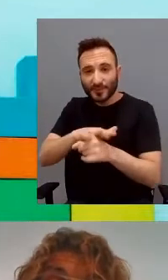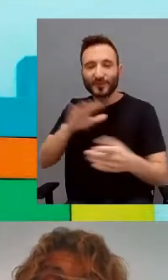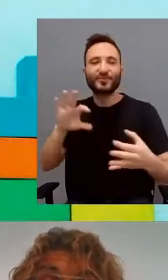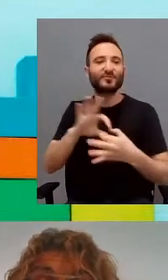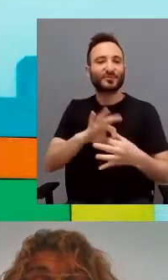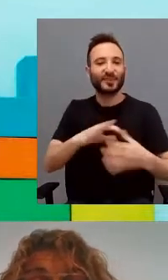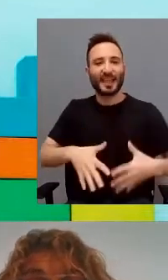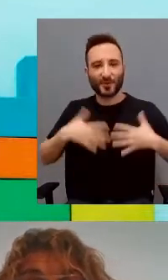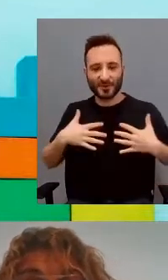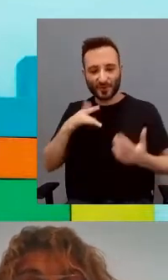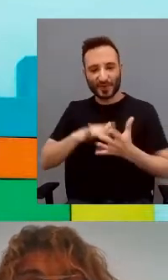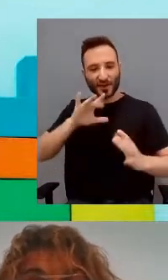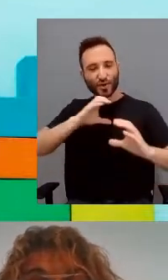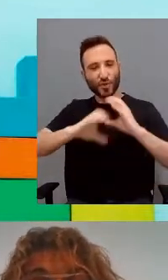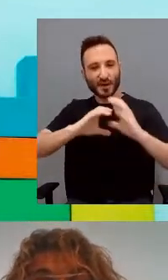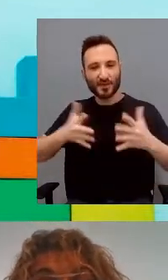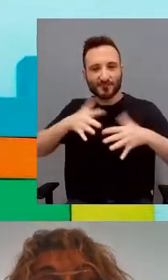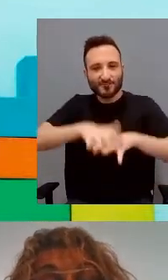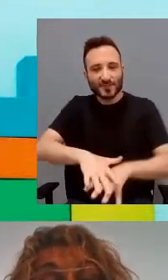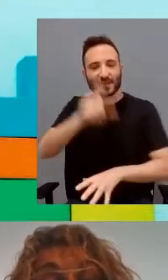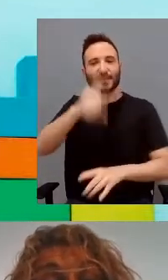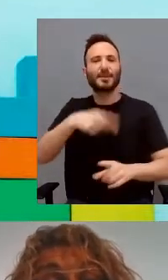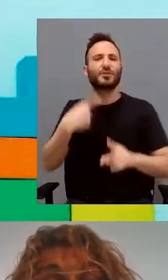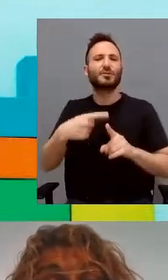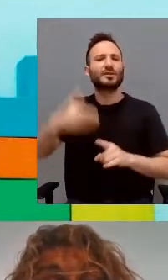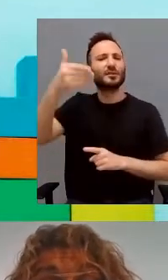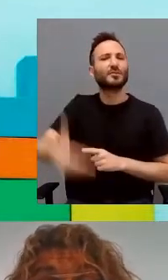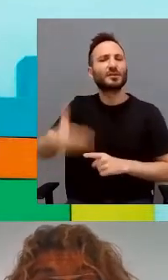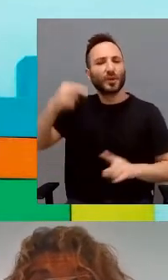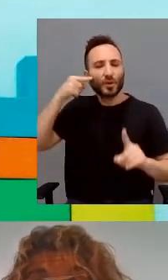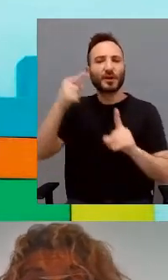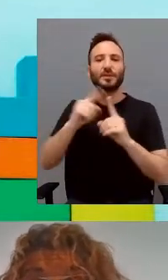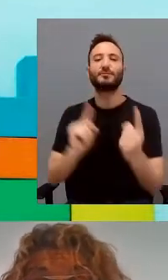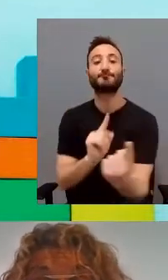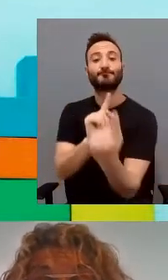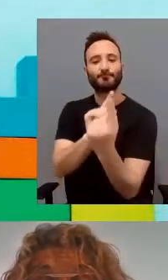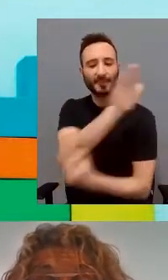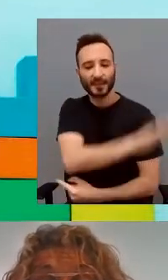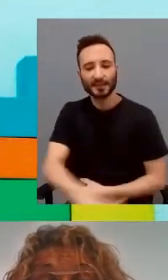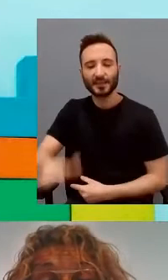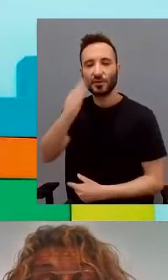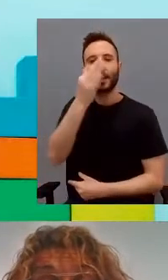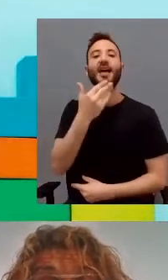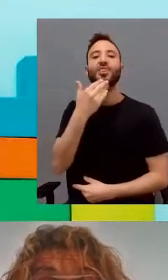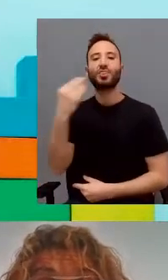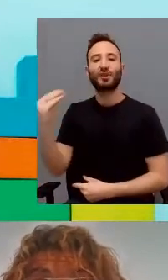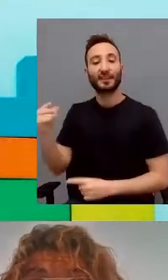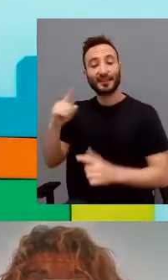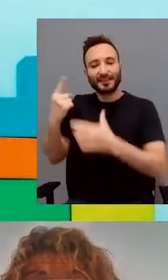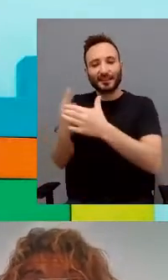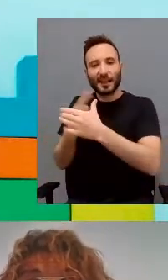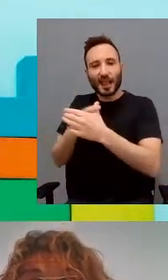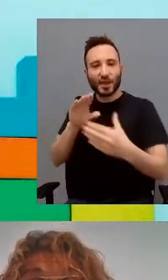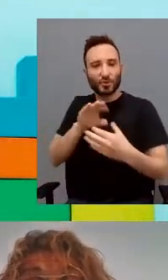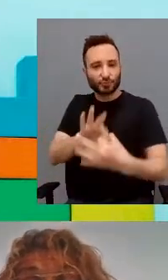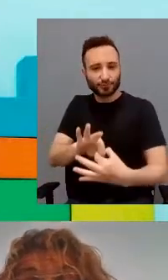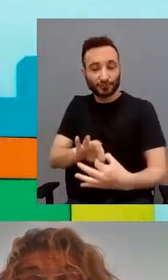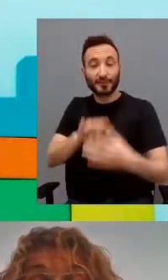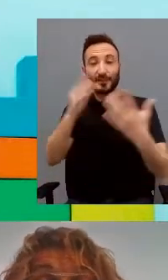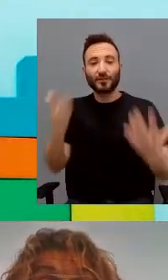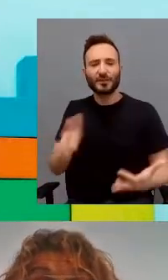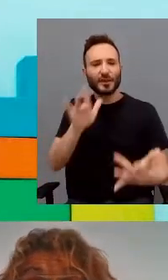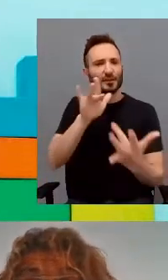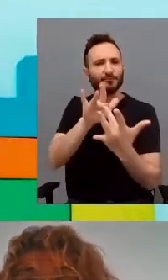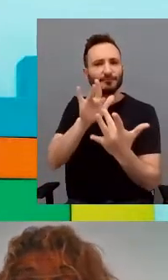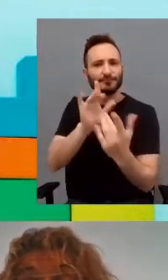interconectados con la comunicación y son aspectos esenciales en la intervención de niños y adolescentes con TEA. Las interacciones